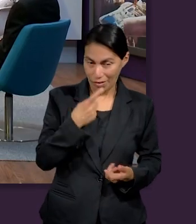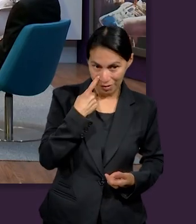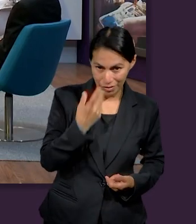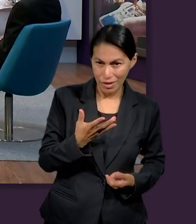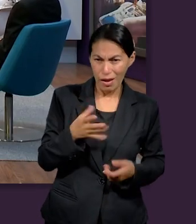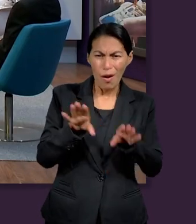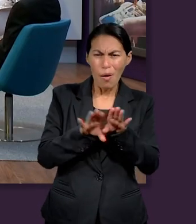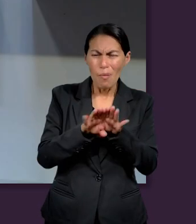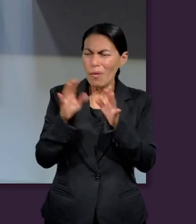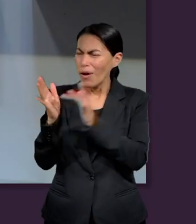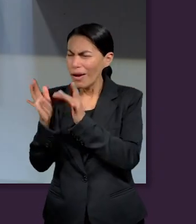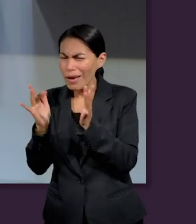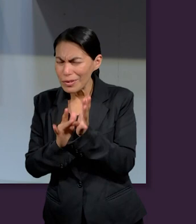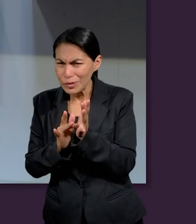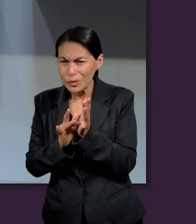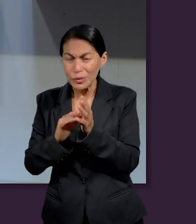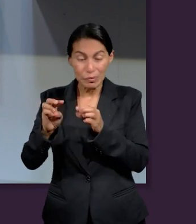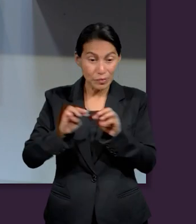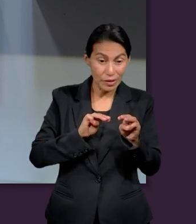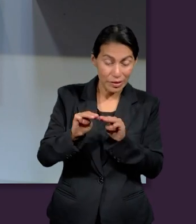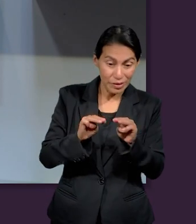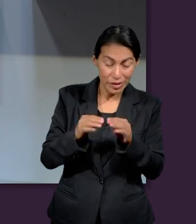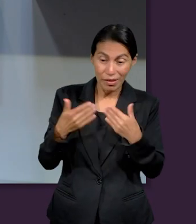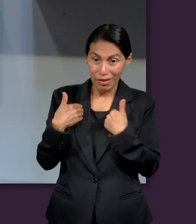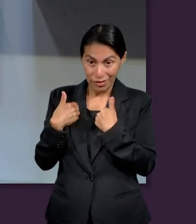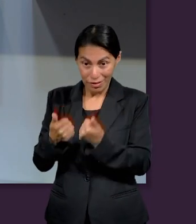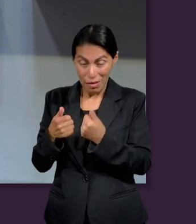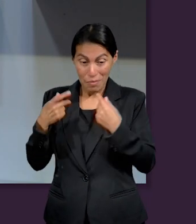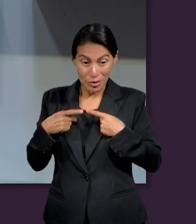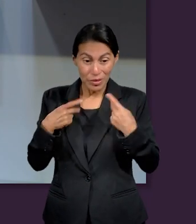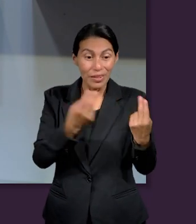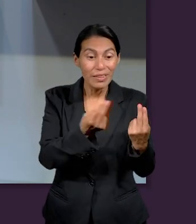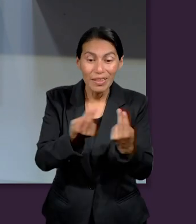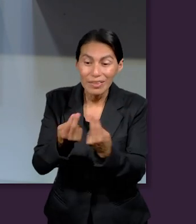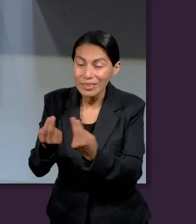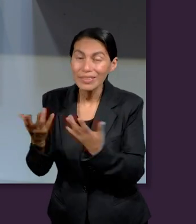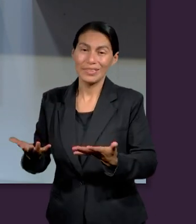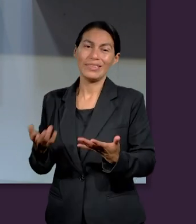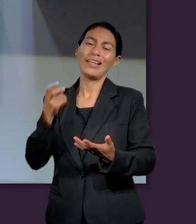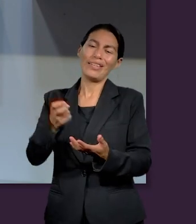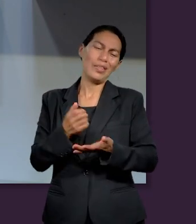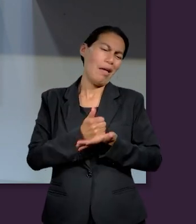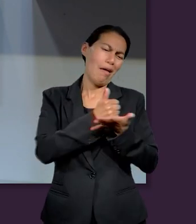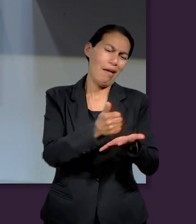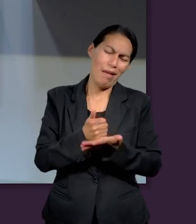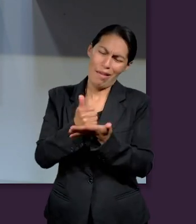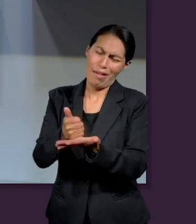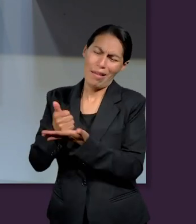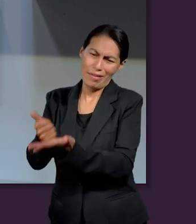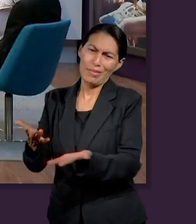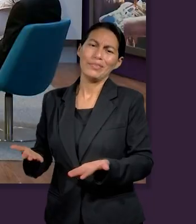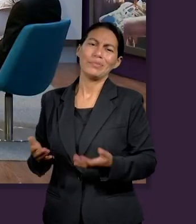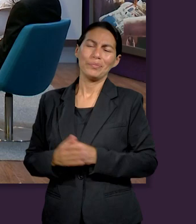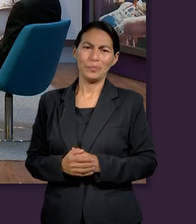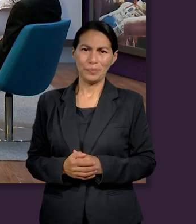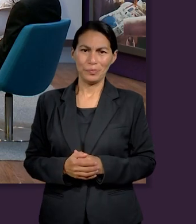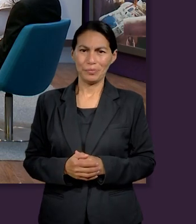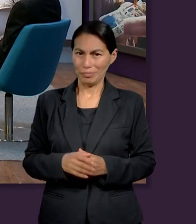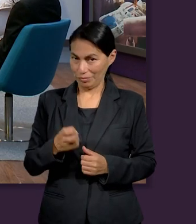noten que Jesús identifica su ministerio en la atención a las necesidades de los más